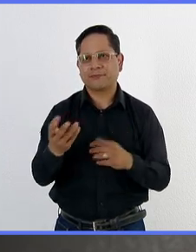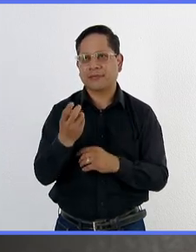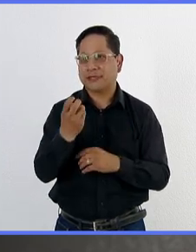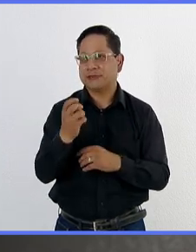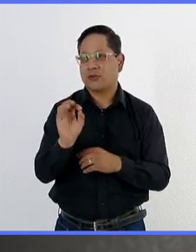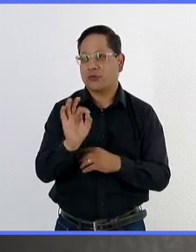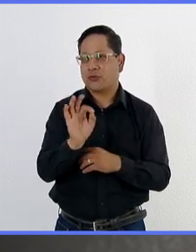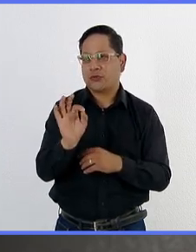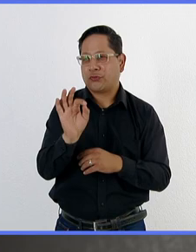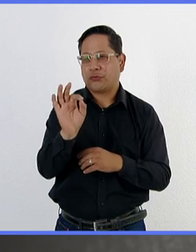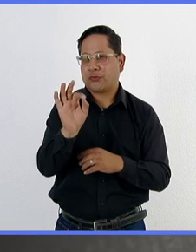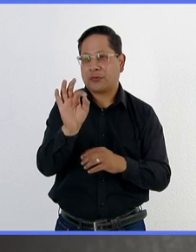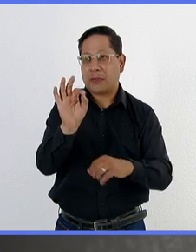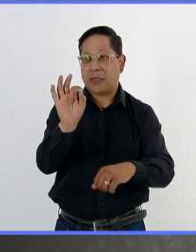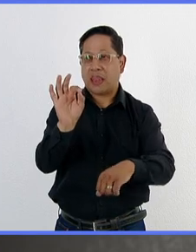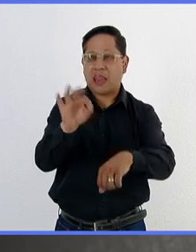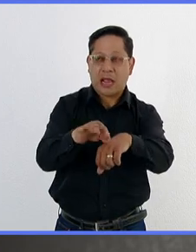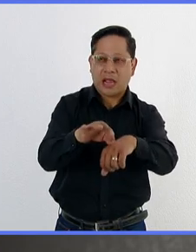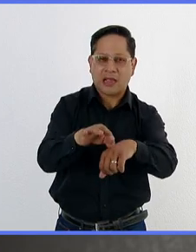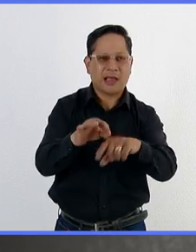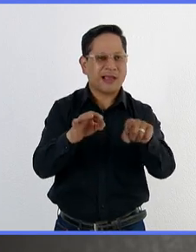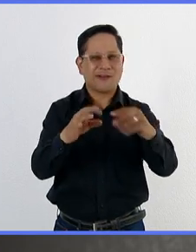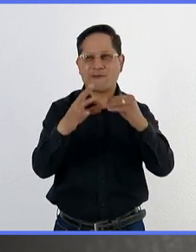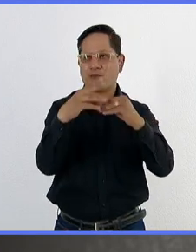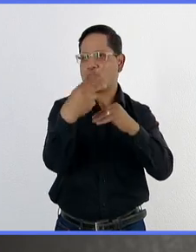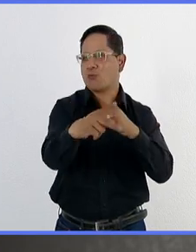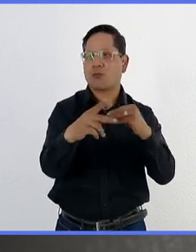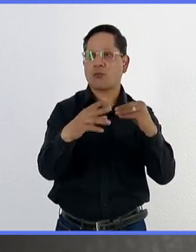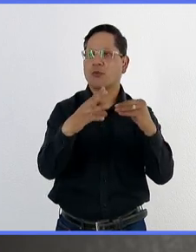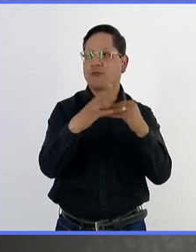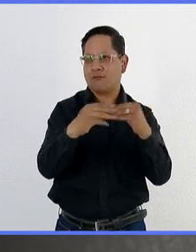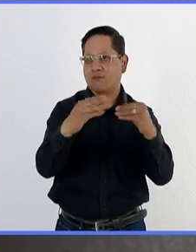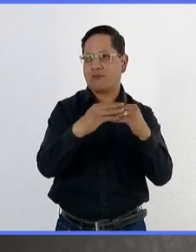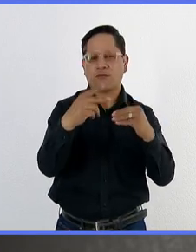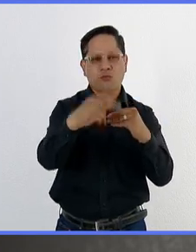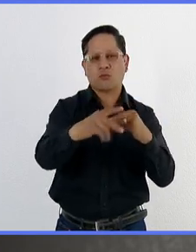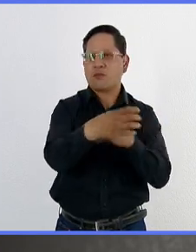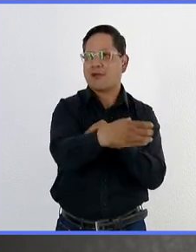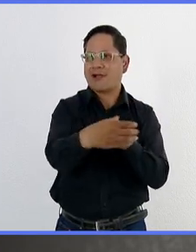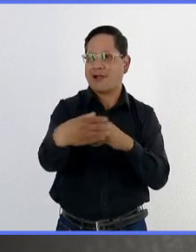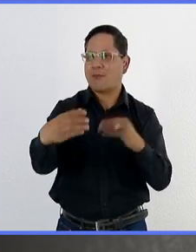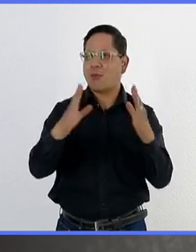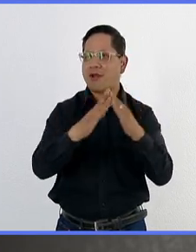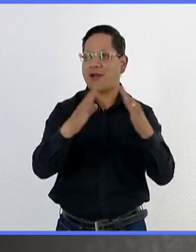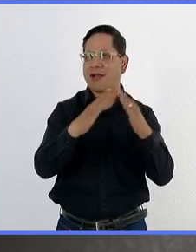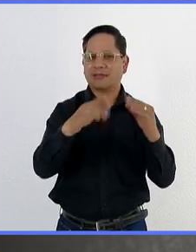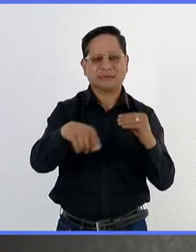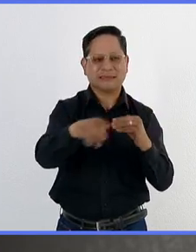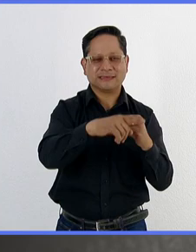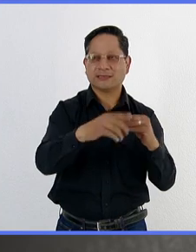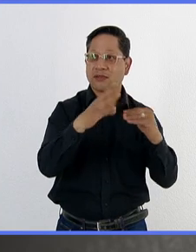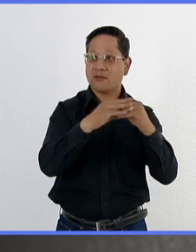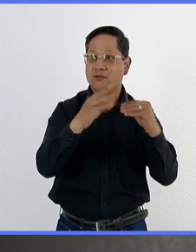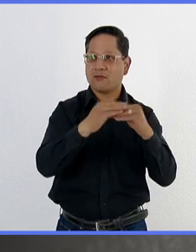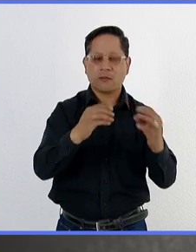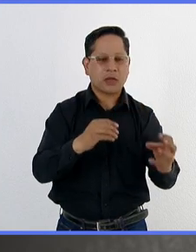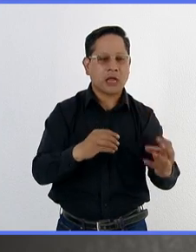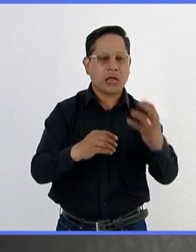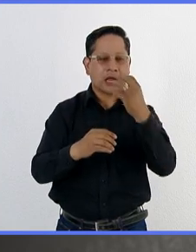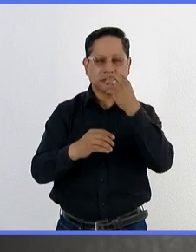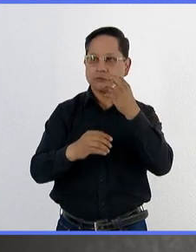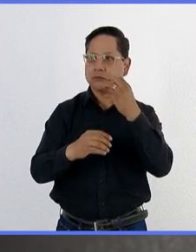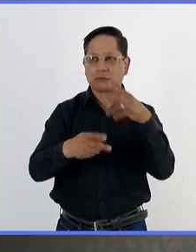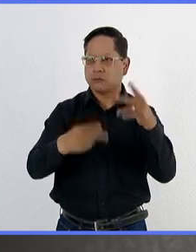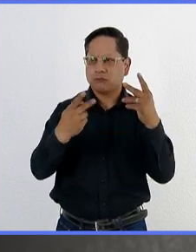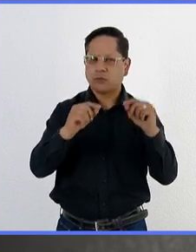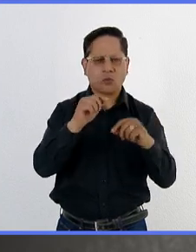esta mosca afecta su traspatio, la fruta, pues, ese alimento, esa fruta que es de autoconsuma, pues,